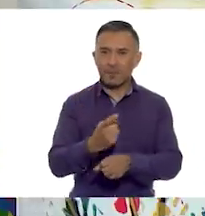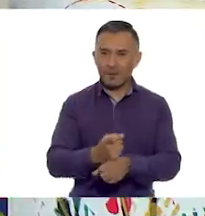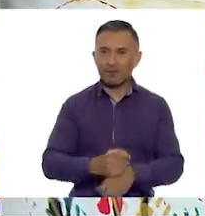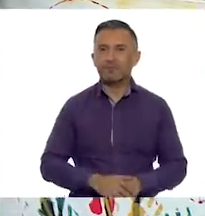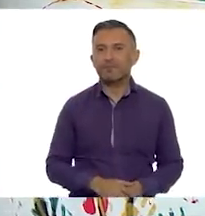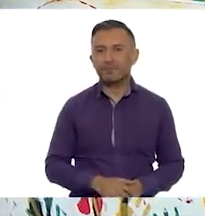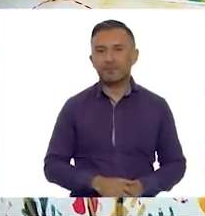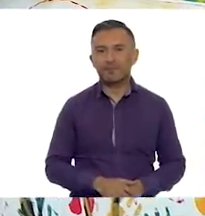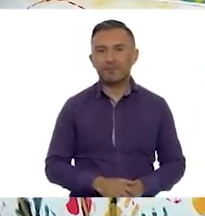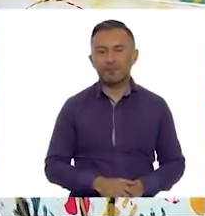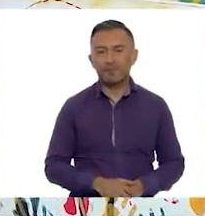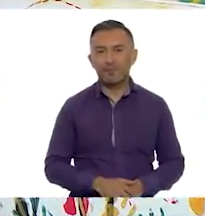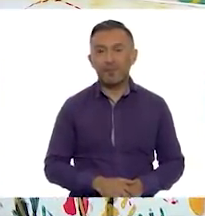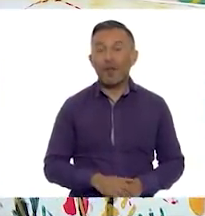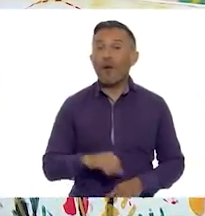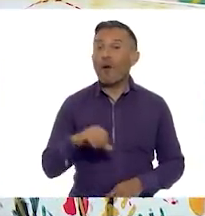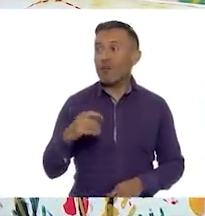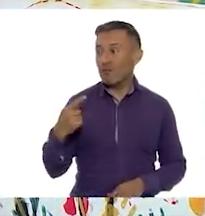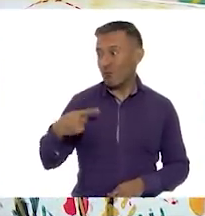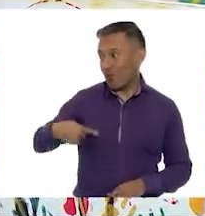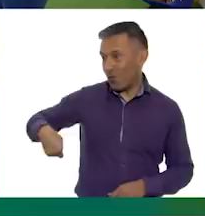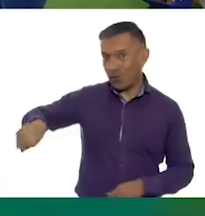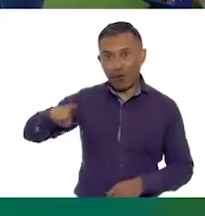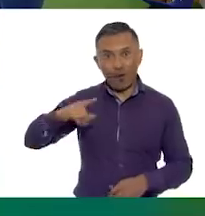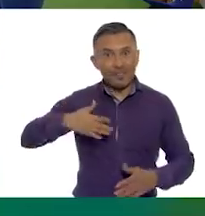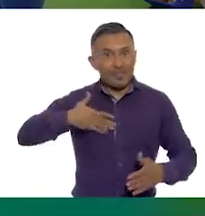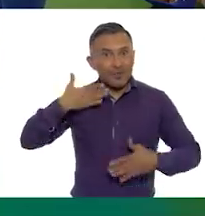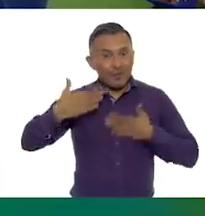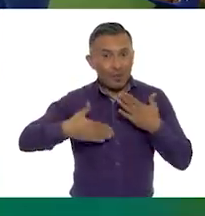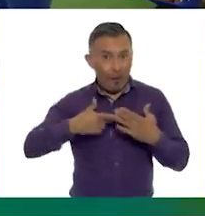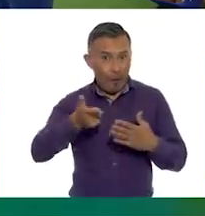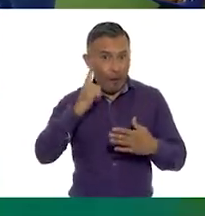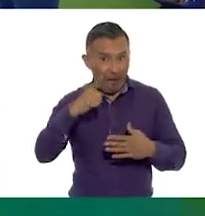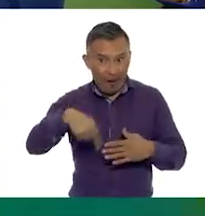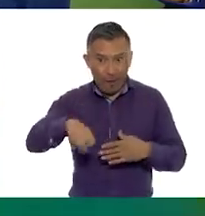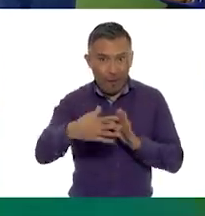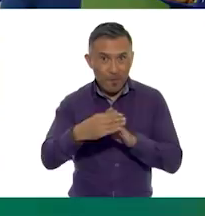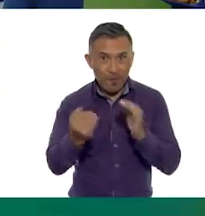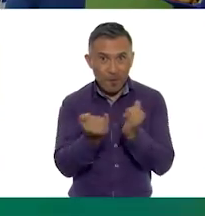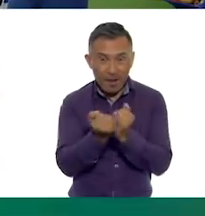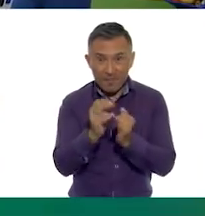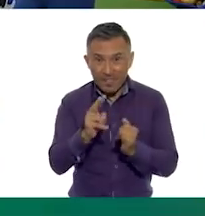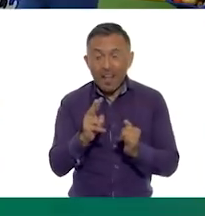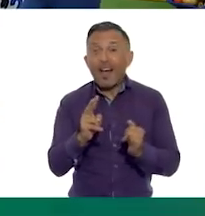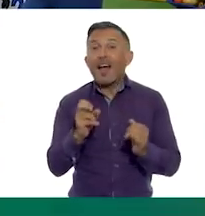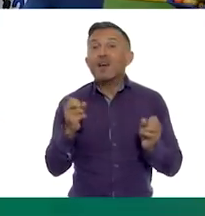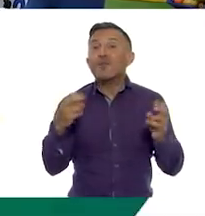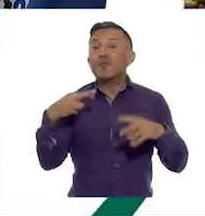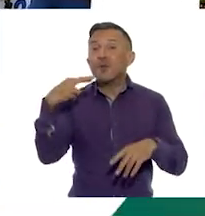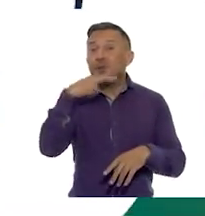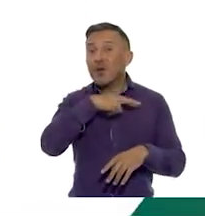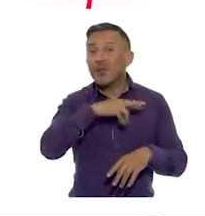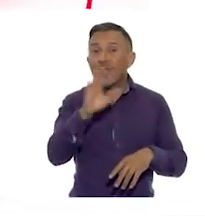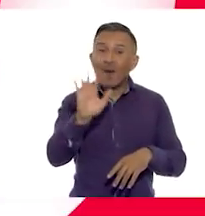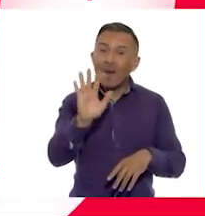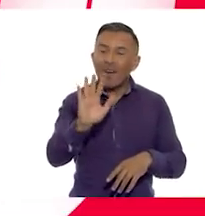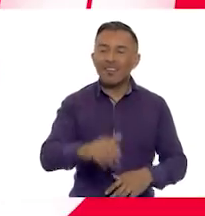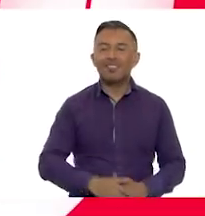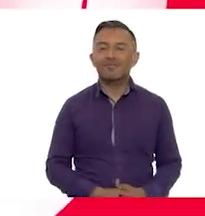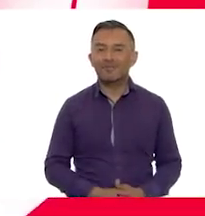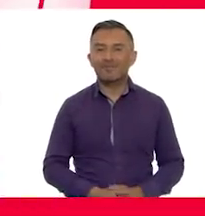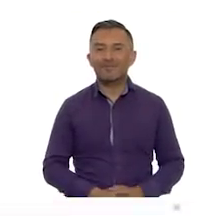Espero que hayan disfrutado el día de hoy tanto como nosotras. ¿Verdad? Así es. Y ahora sí, ¡hasta luego, niñas y niños! ¡Adiós!